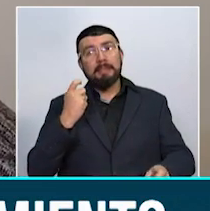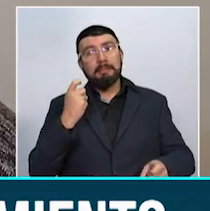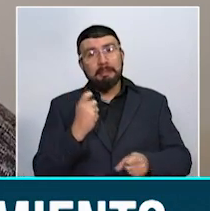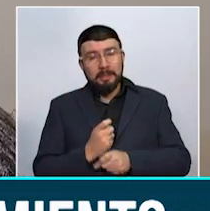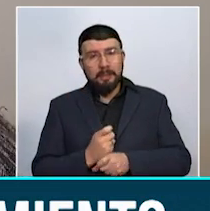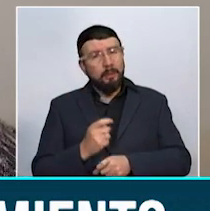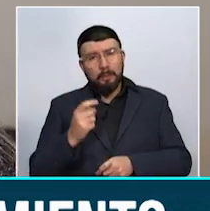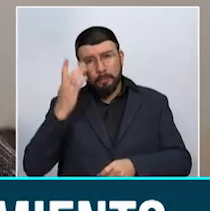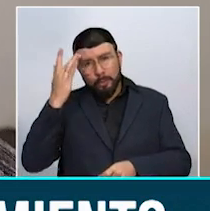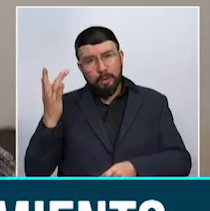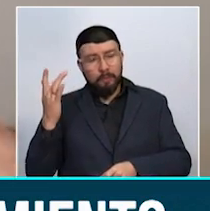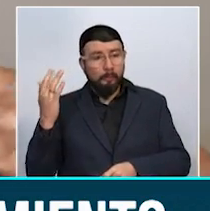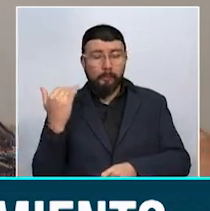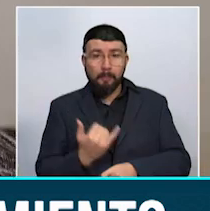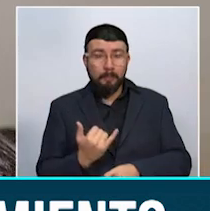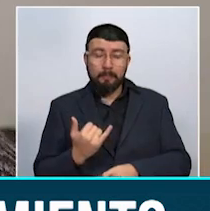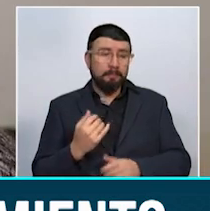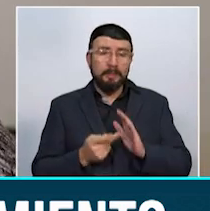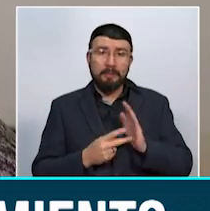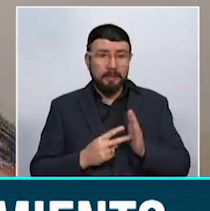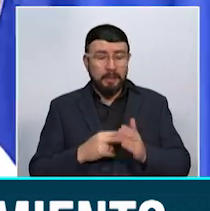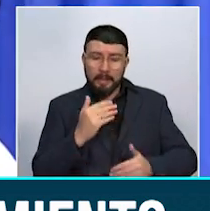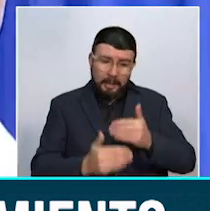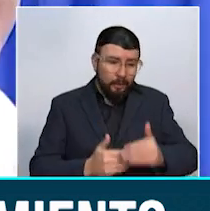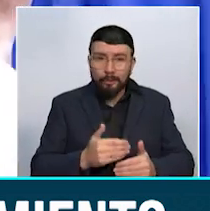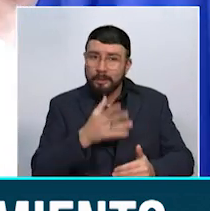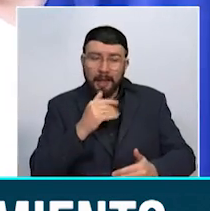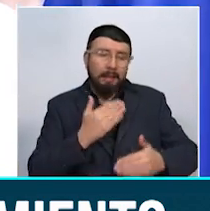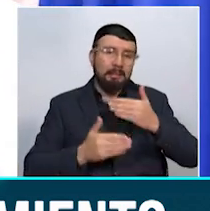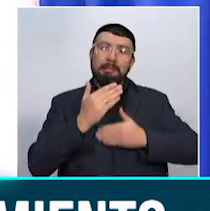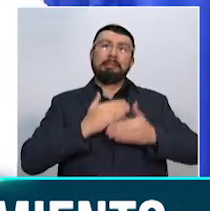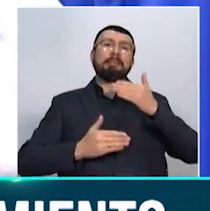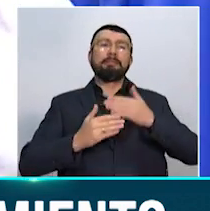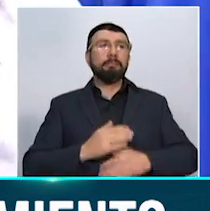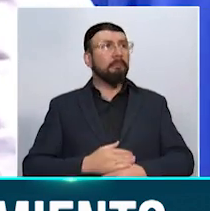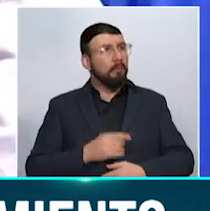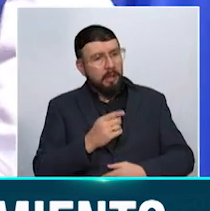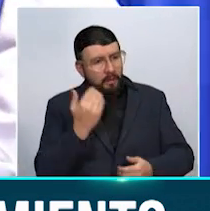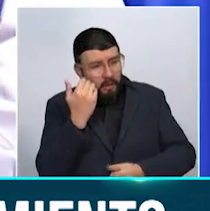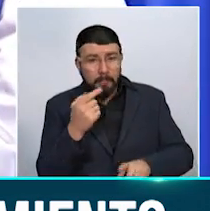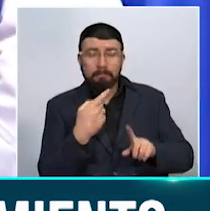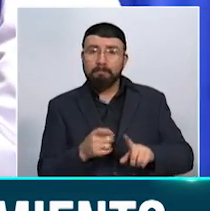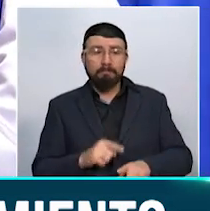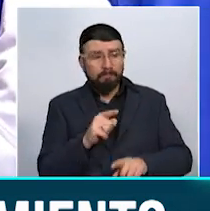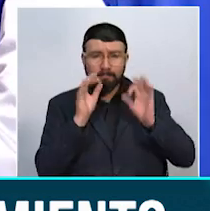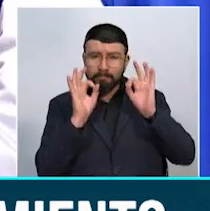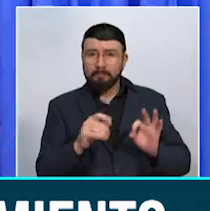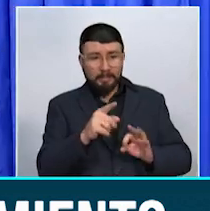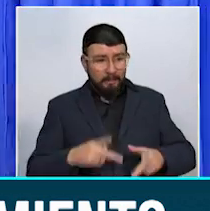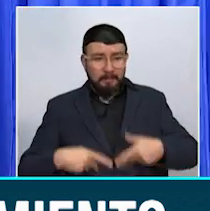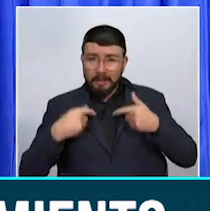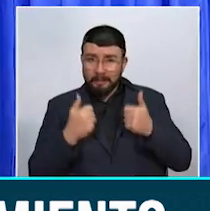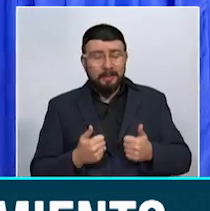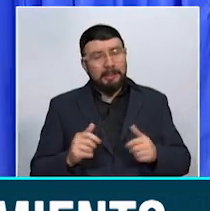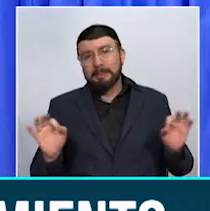esta es una regresión en el desarrollo. Y aunque este tipo de patologías condicionan la calidad de vida de quienes la padecen,